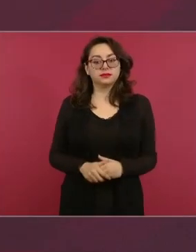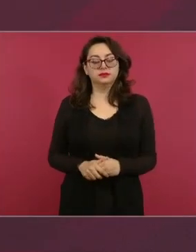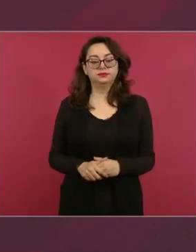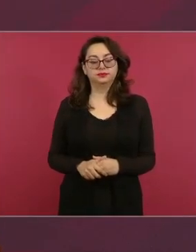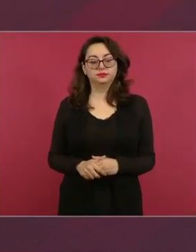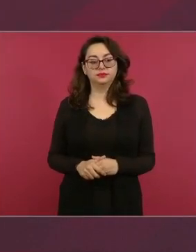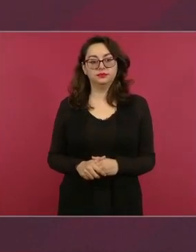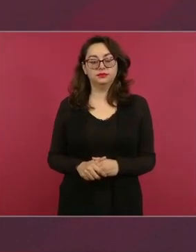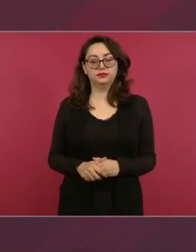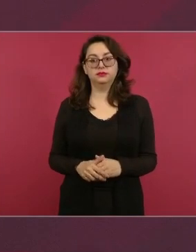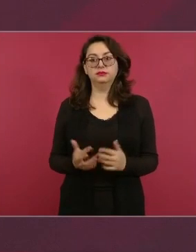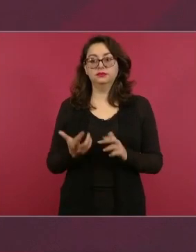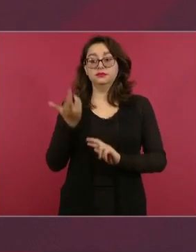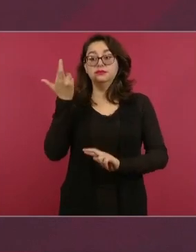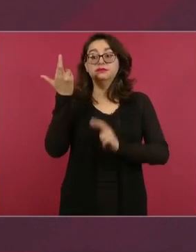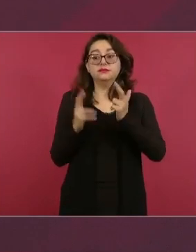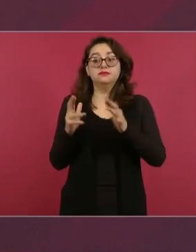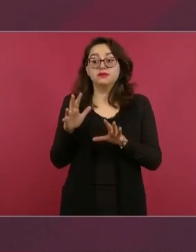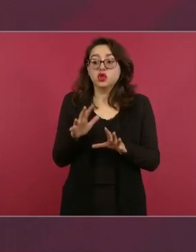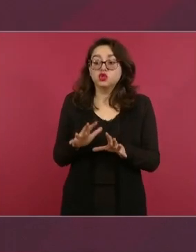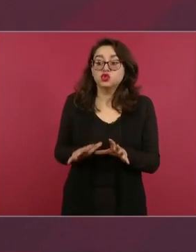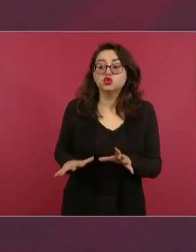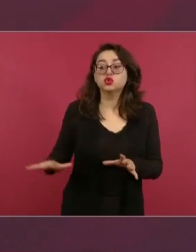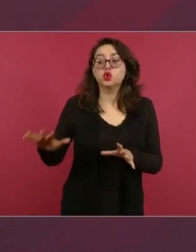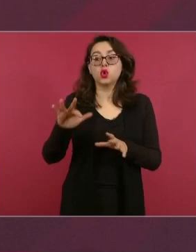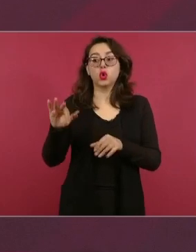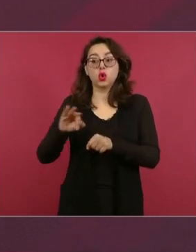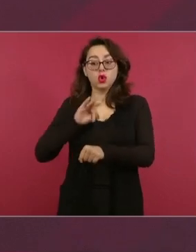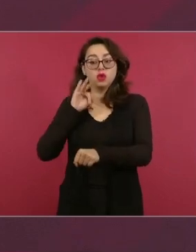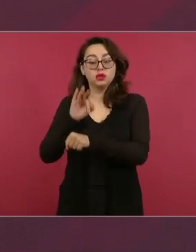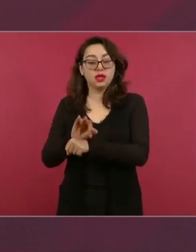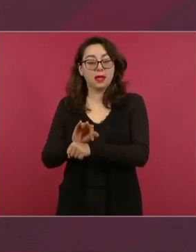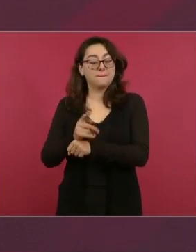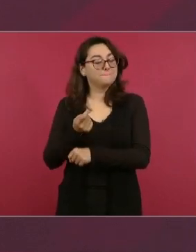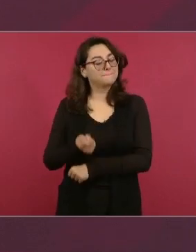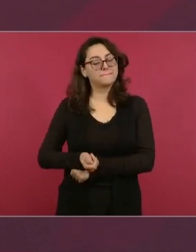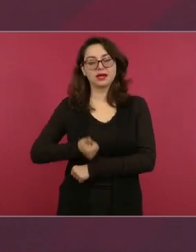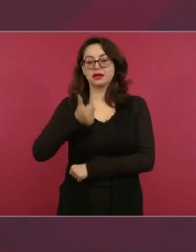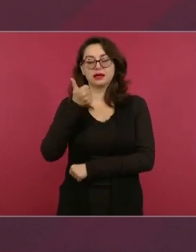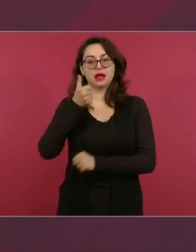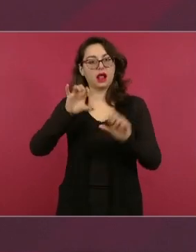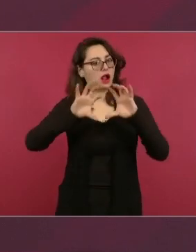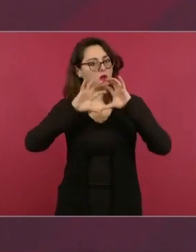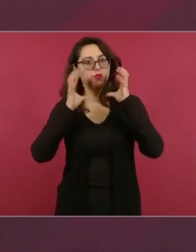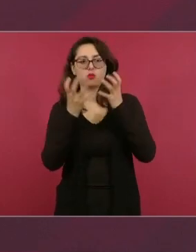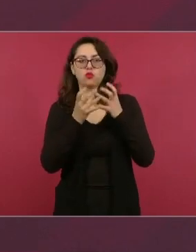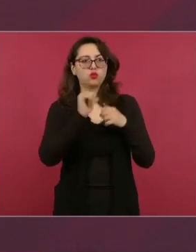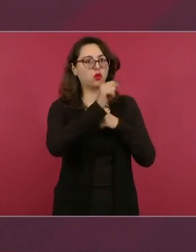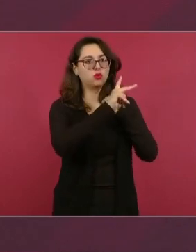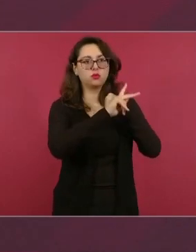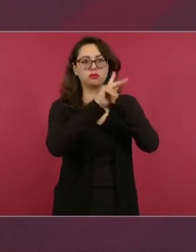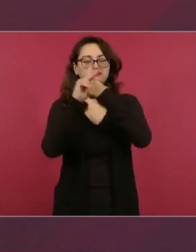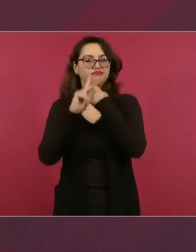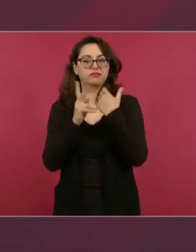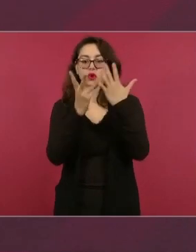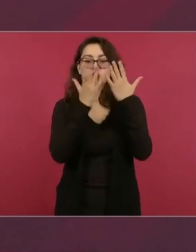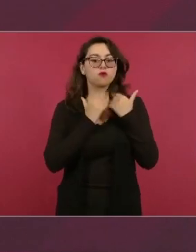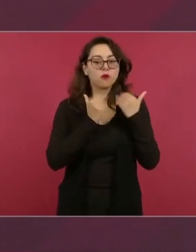revolución social que se lleva a cabo en el mundo.